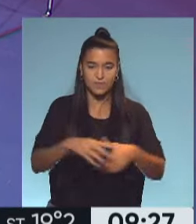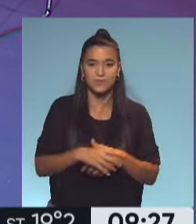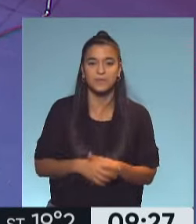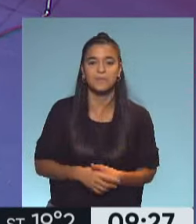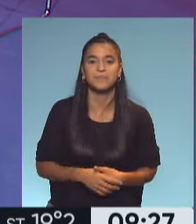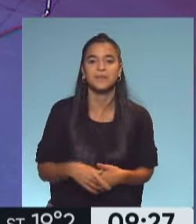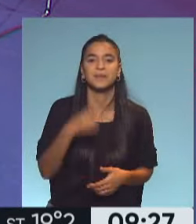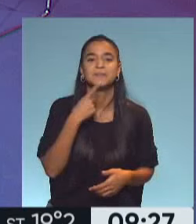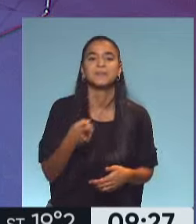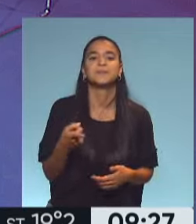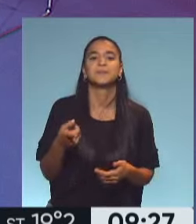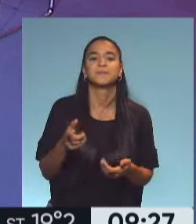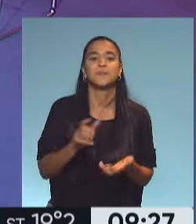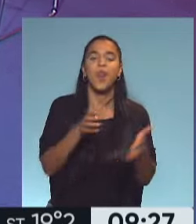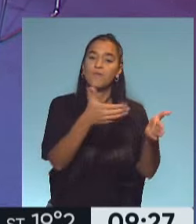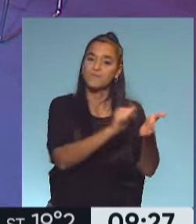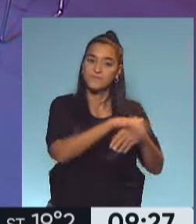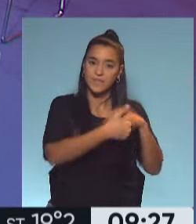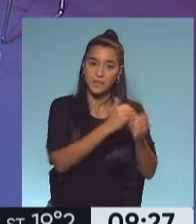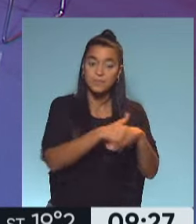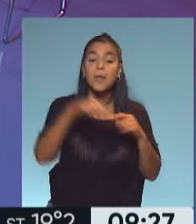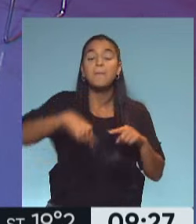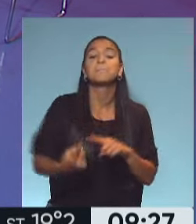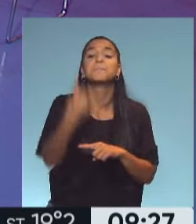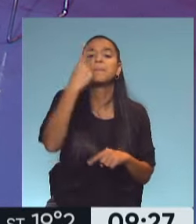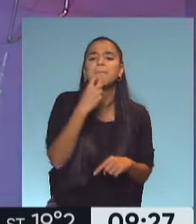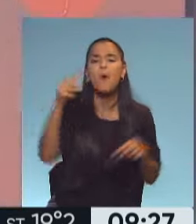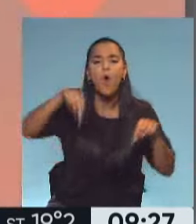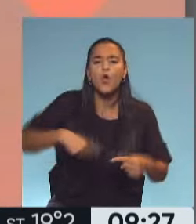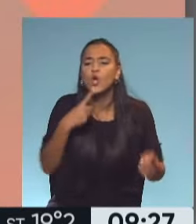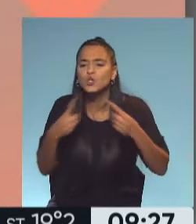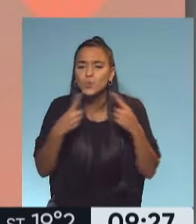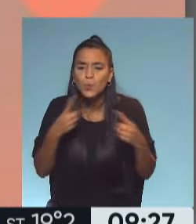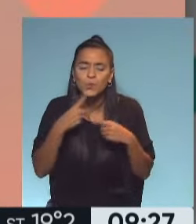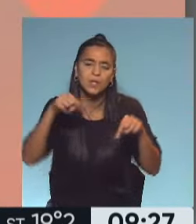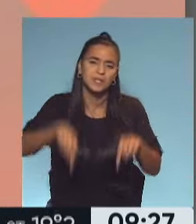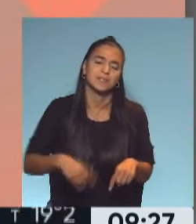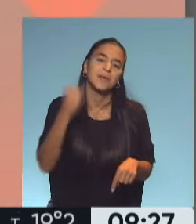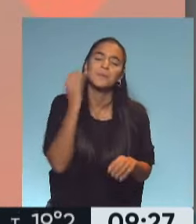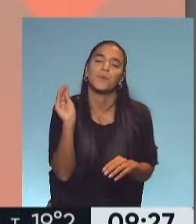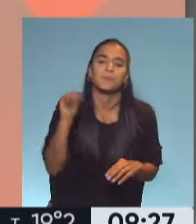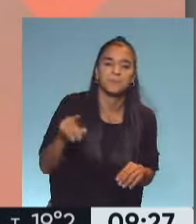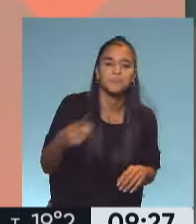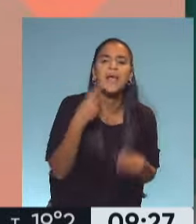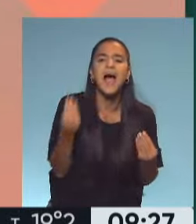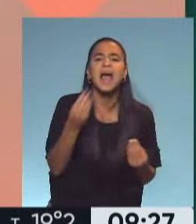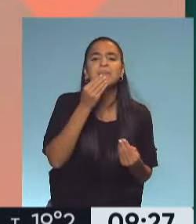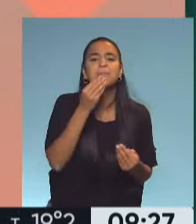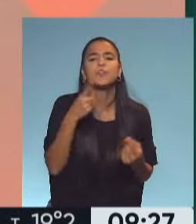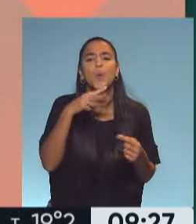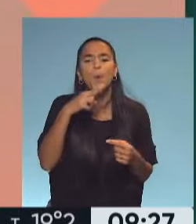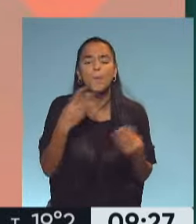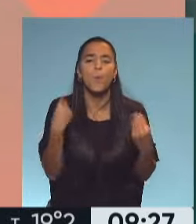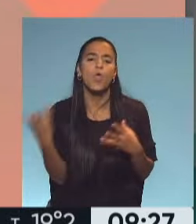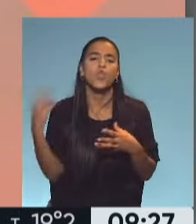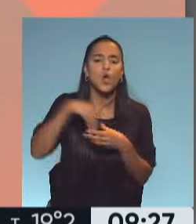Bueno, alcohol, tiki, excelente. Muy bien, vamos a la primera pregunta porque hoy es el día de consultorio, hicimos la chapita esta. ¿Qué alimentos de origen vegetal puedo